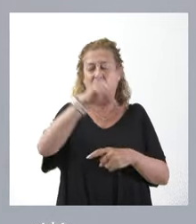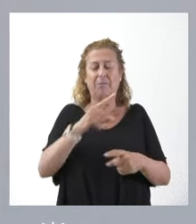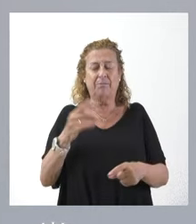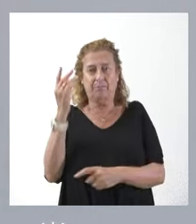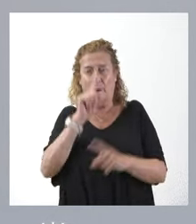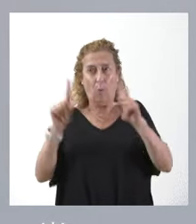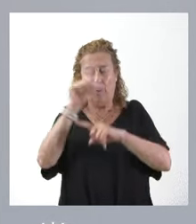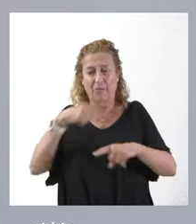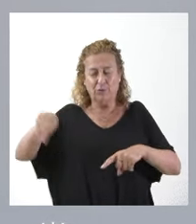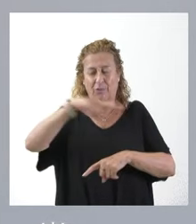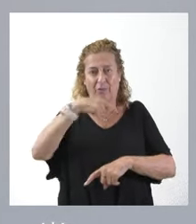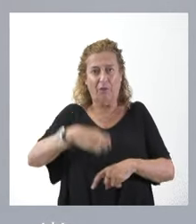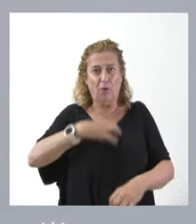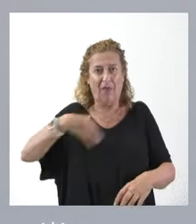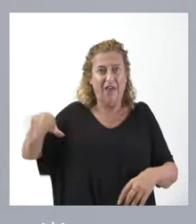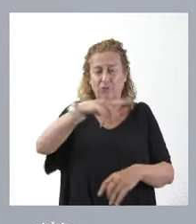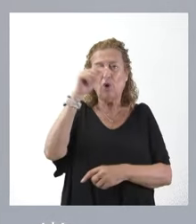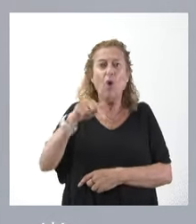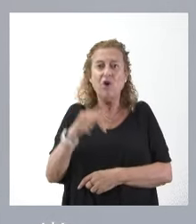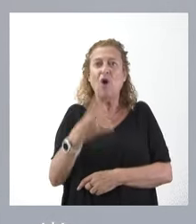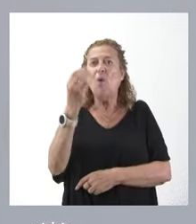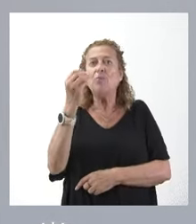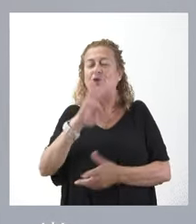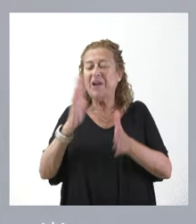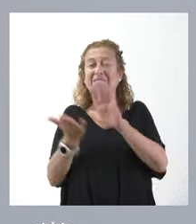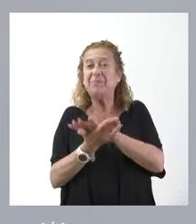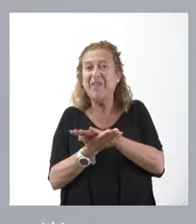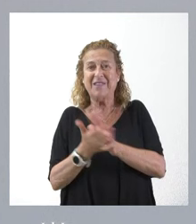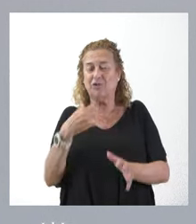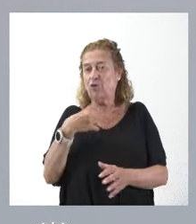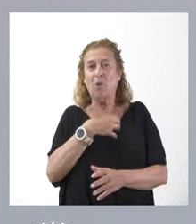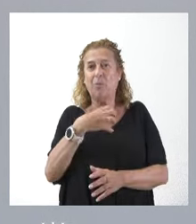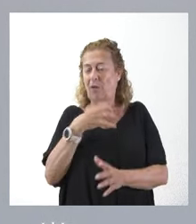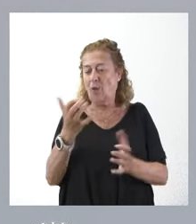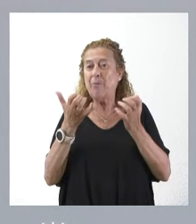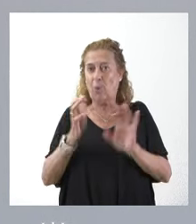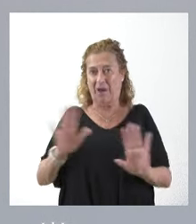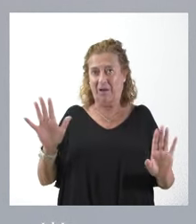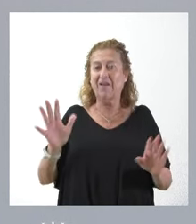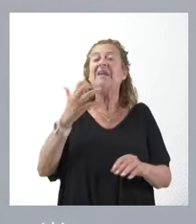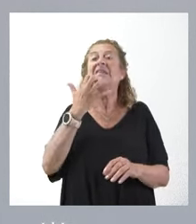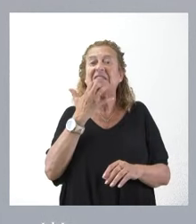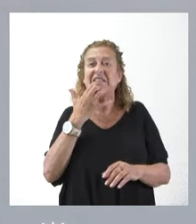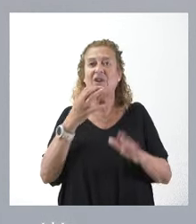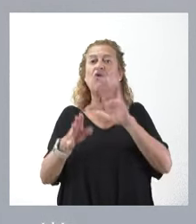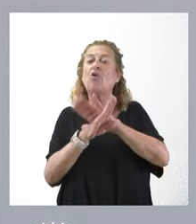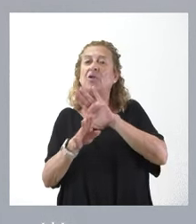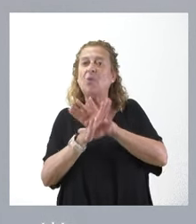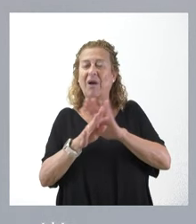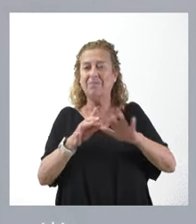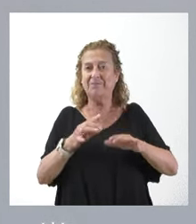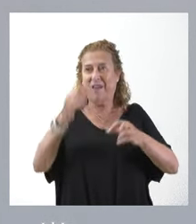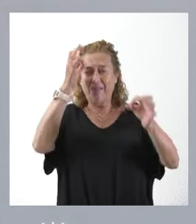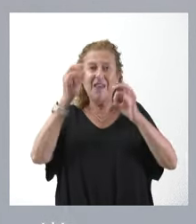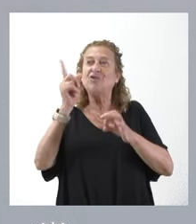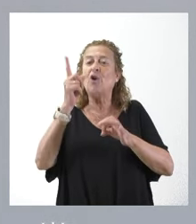ciudadanos. Hoy, muchos de esos expedientes no podríamos haberlos aprobado si siguiéramos el criterio simplemente de